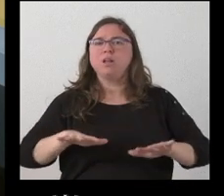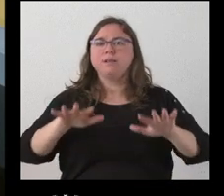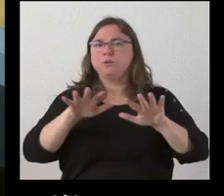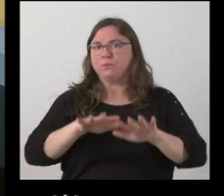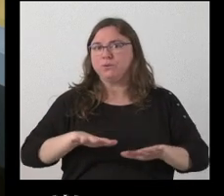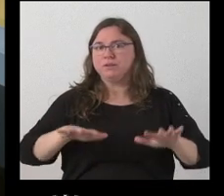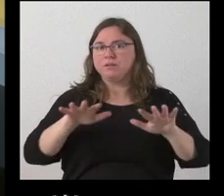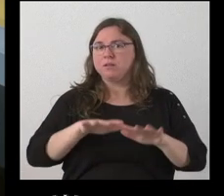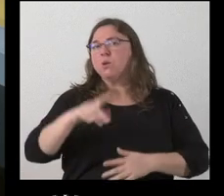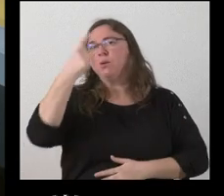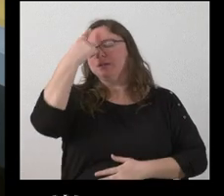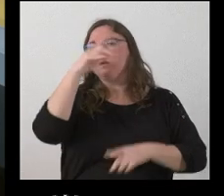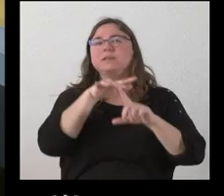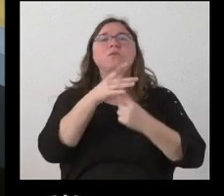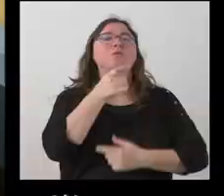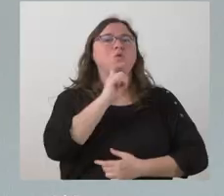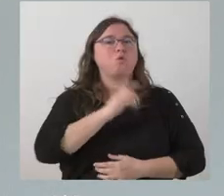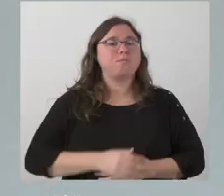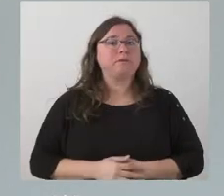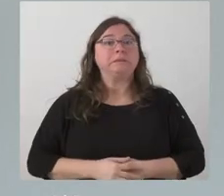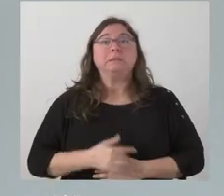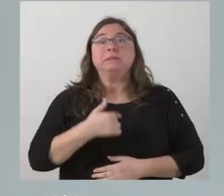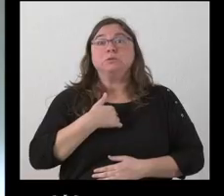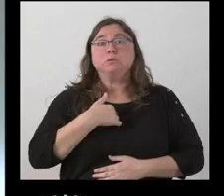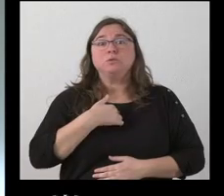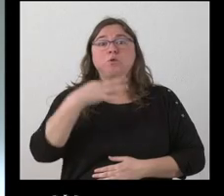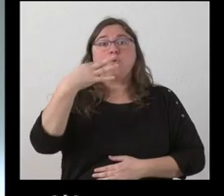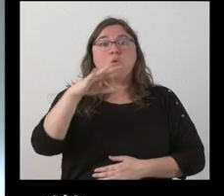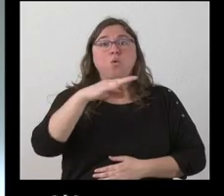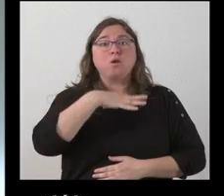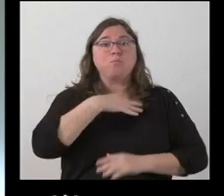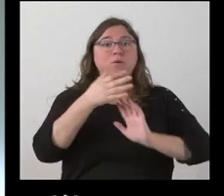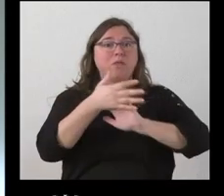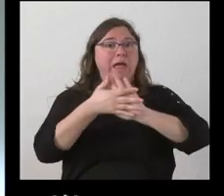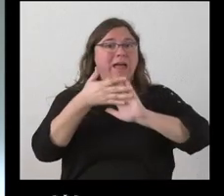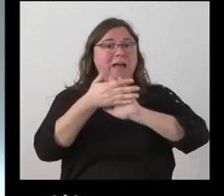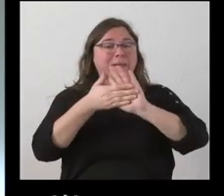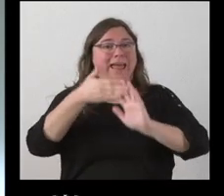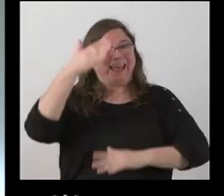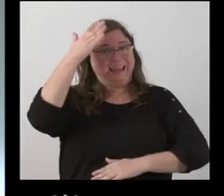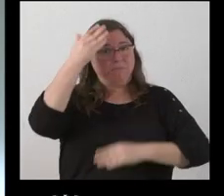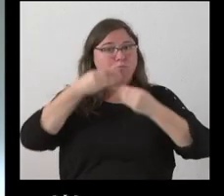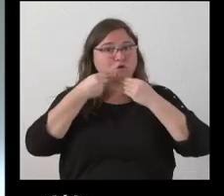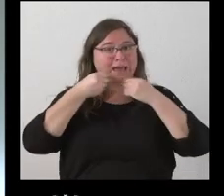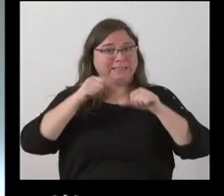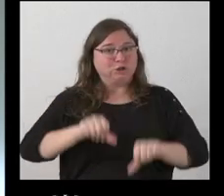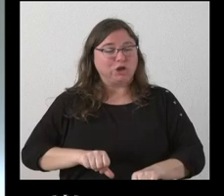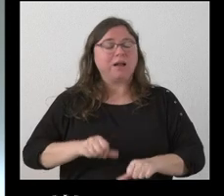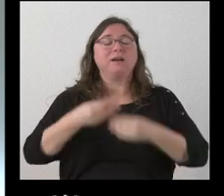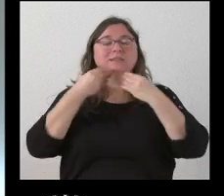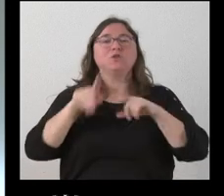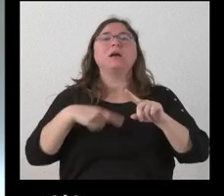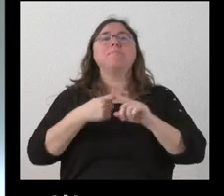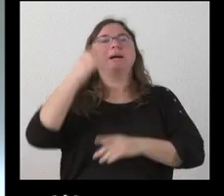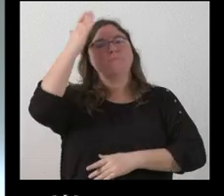situación está Mire yo lo único que le puedo hablar es de la memoria histórica memoria democrática seguimos trabajando